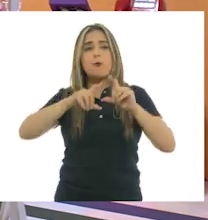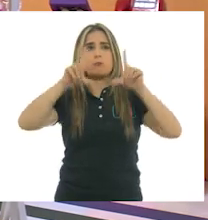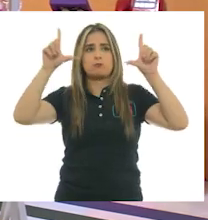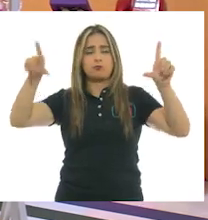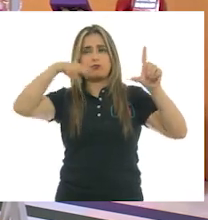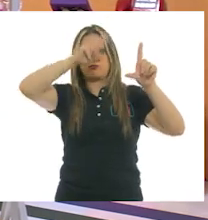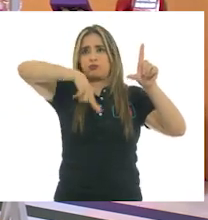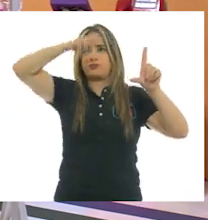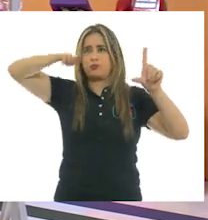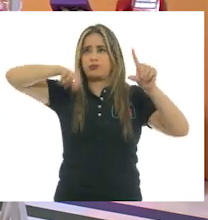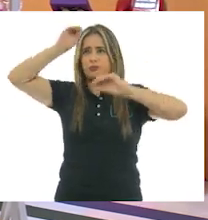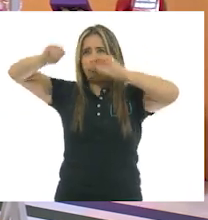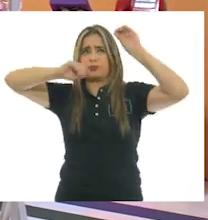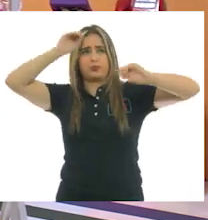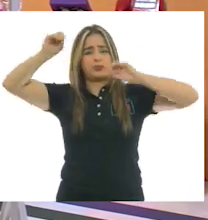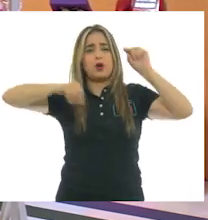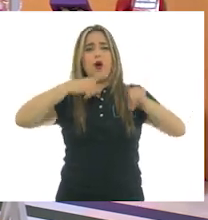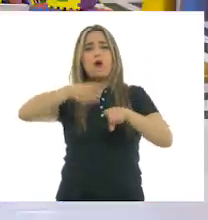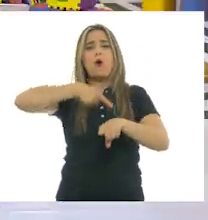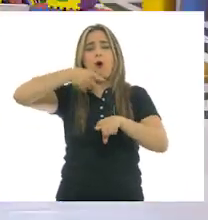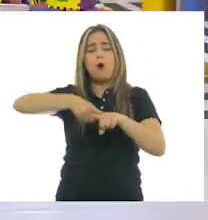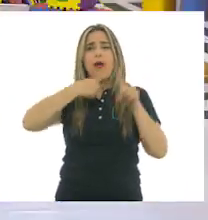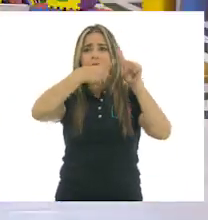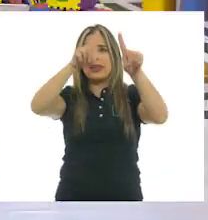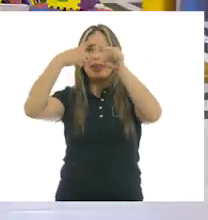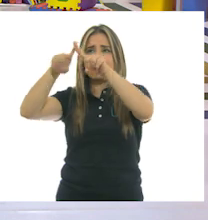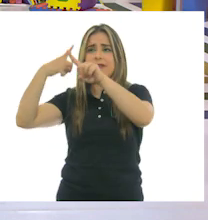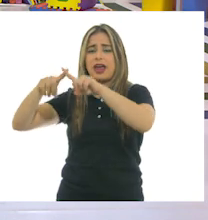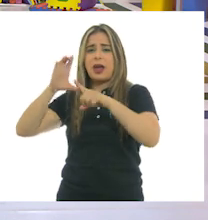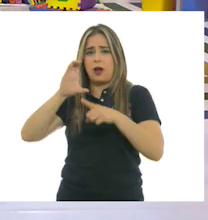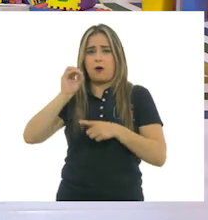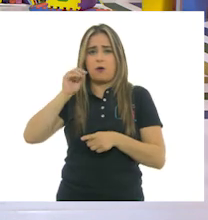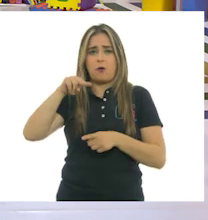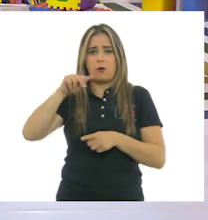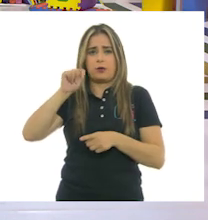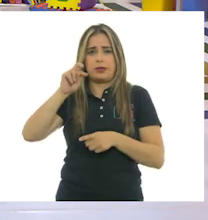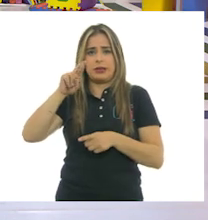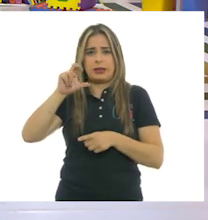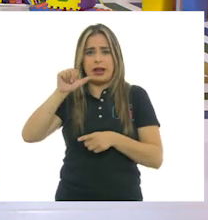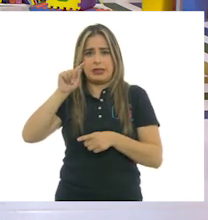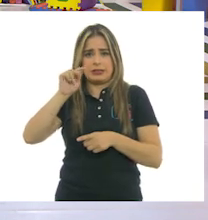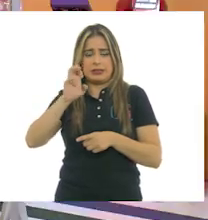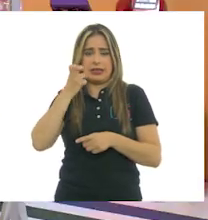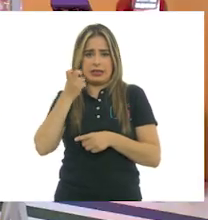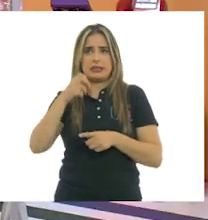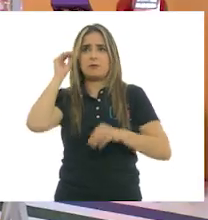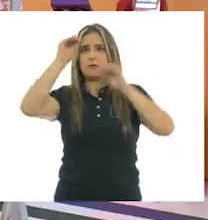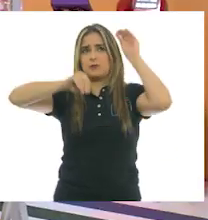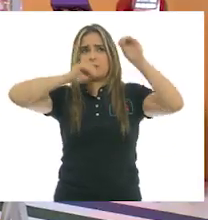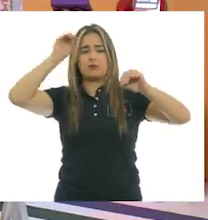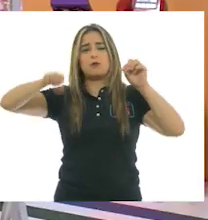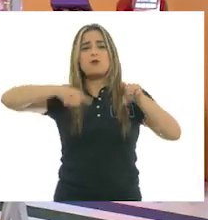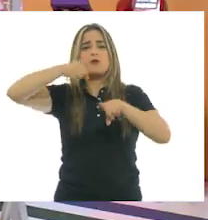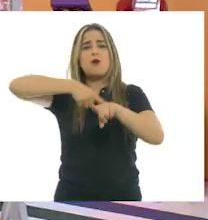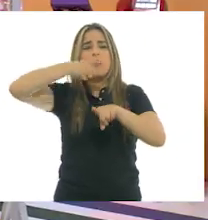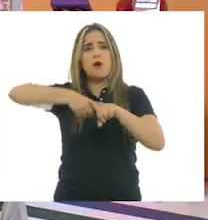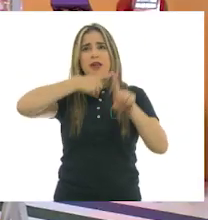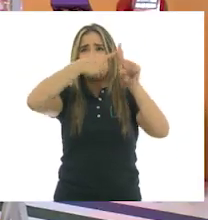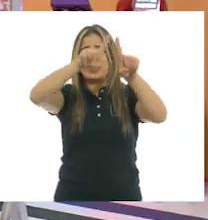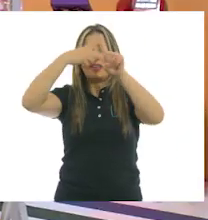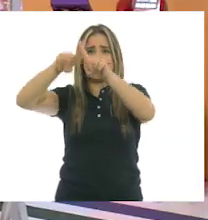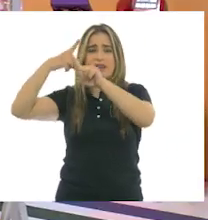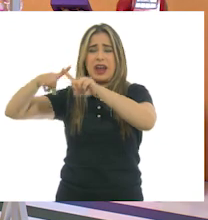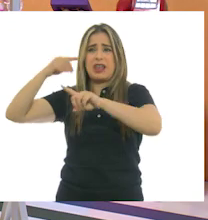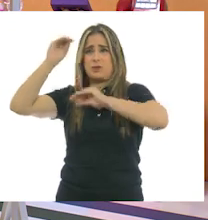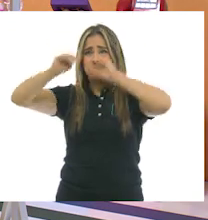colores. creas una serie de colores cálidos, muy